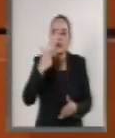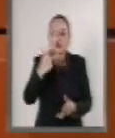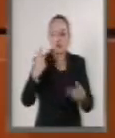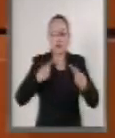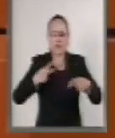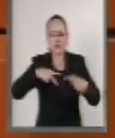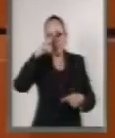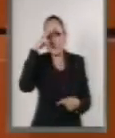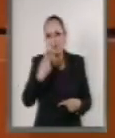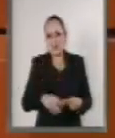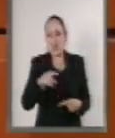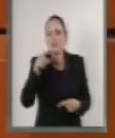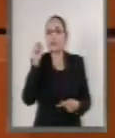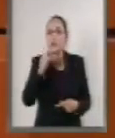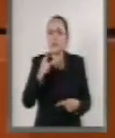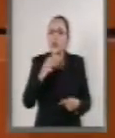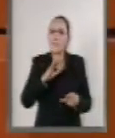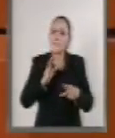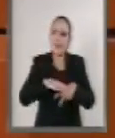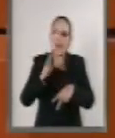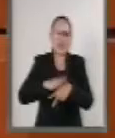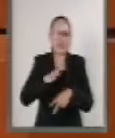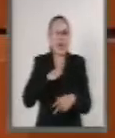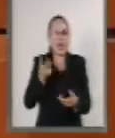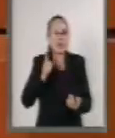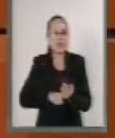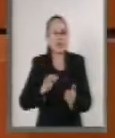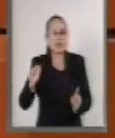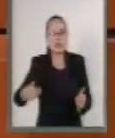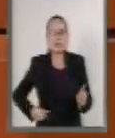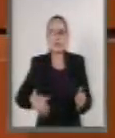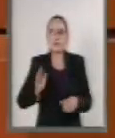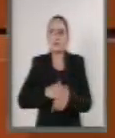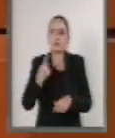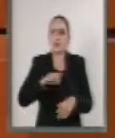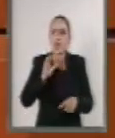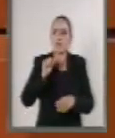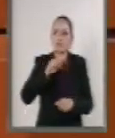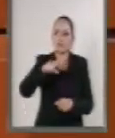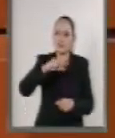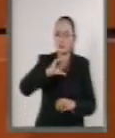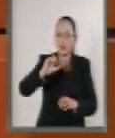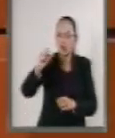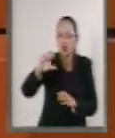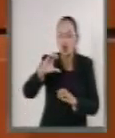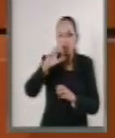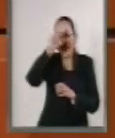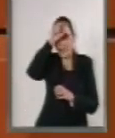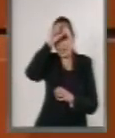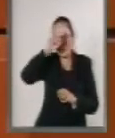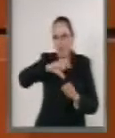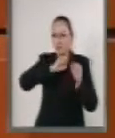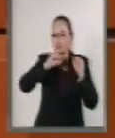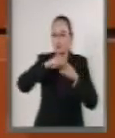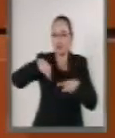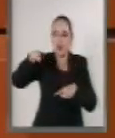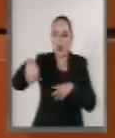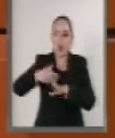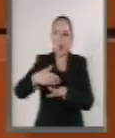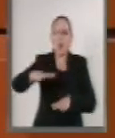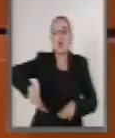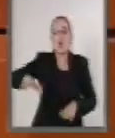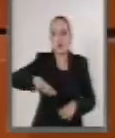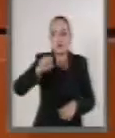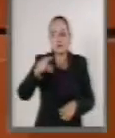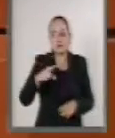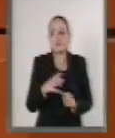y otros más resultaron heridos como consecuencia del ataque por parte de las Fuerzas Armadas de Egipto. Desde el Senado